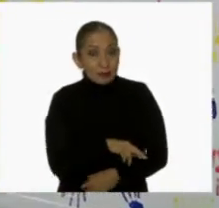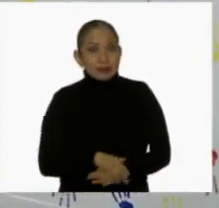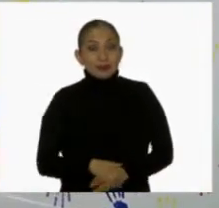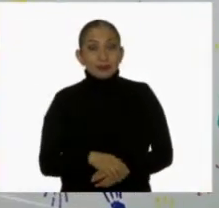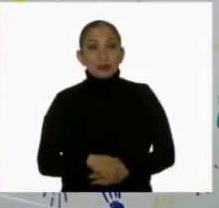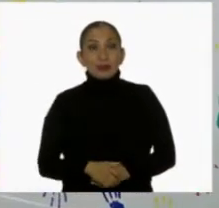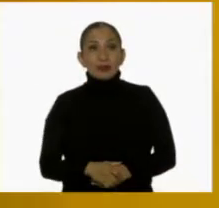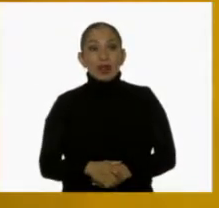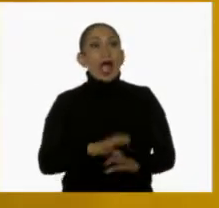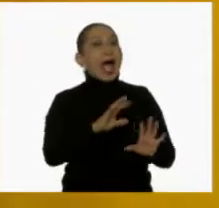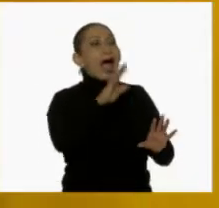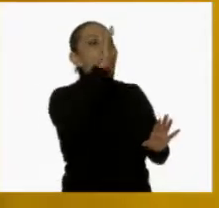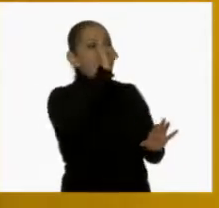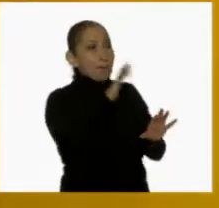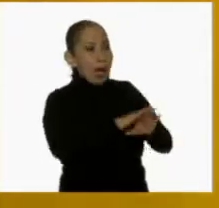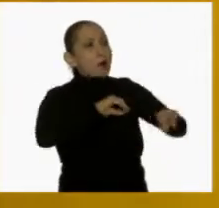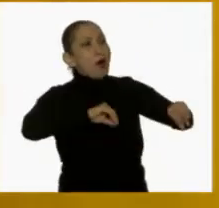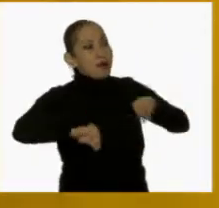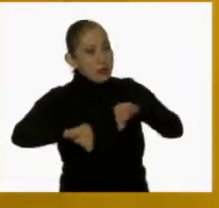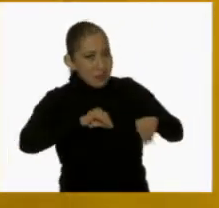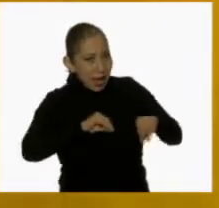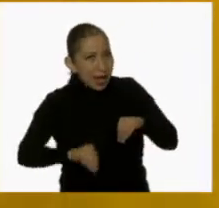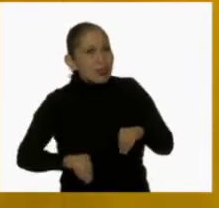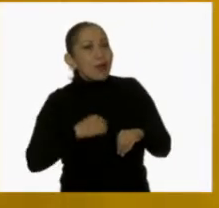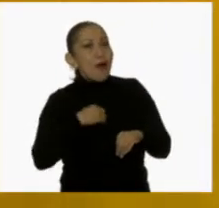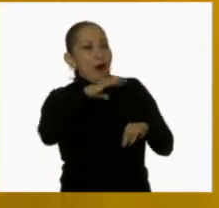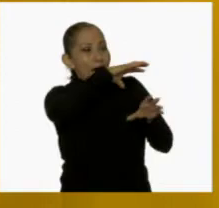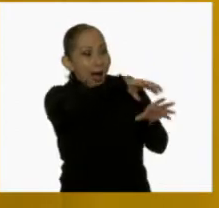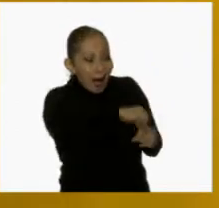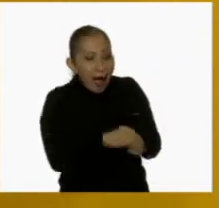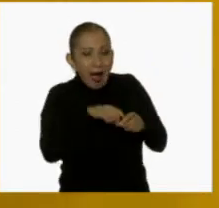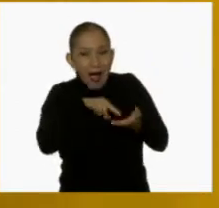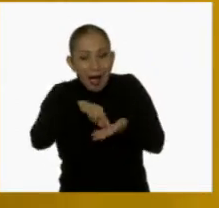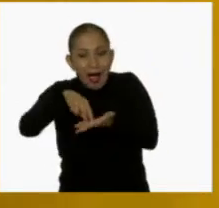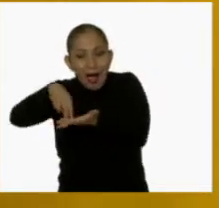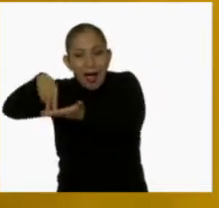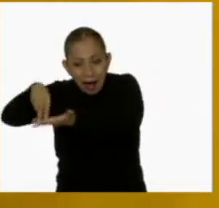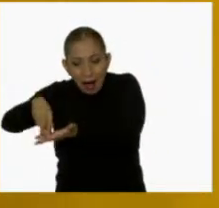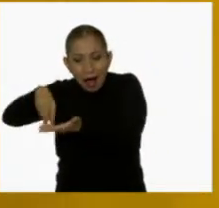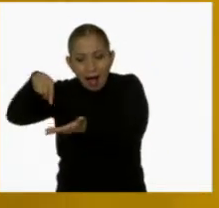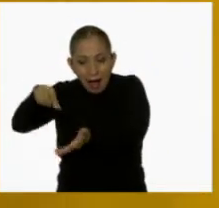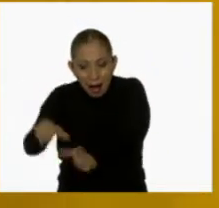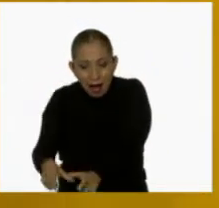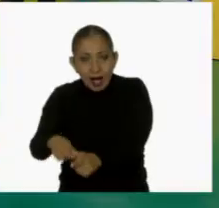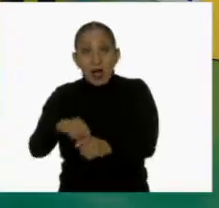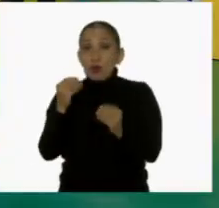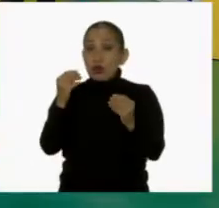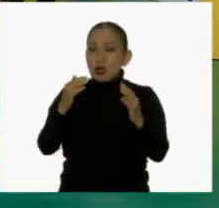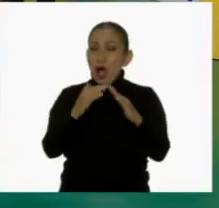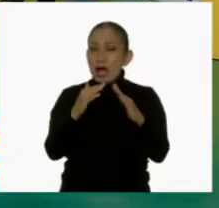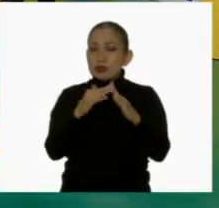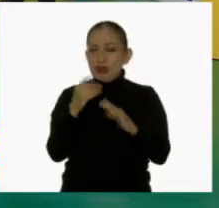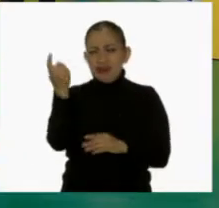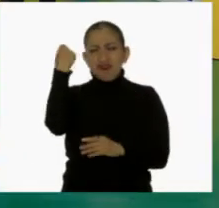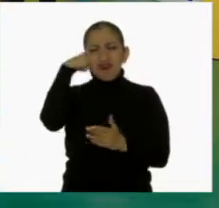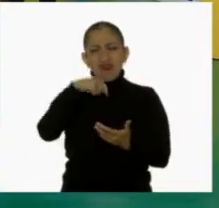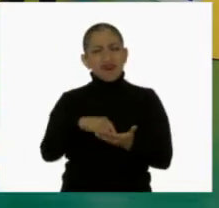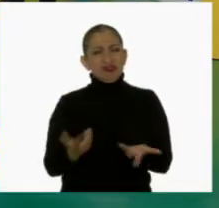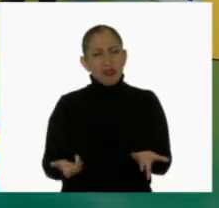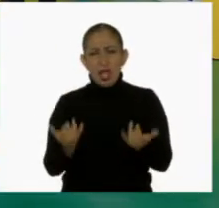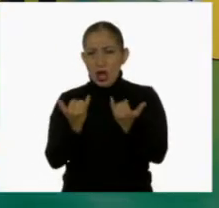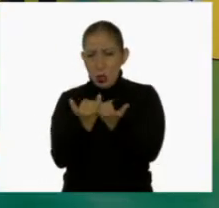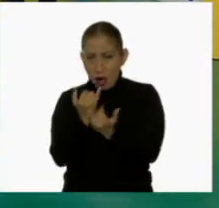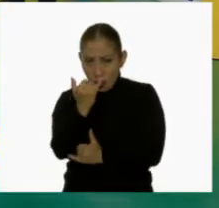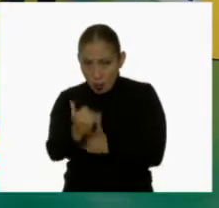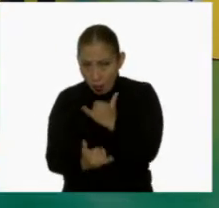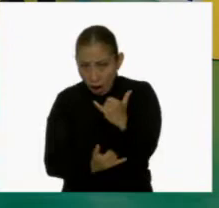acuerdo, entonces ya hay más movimiento aquí, ¿no? Muy bien. Ahora, muchos en casa se podrían preguntar si al igual